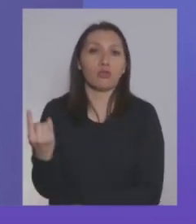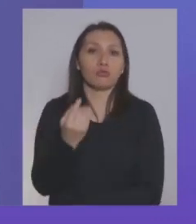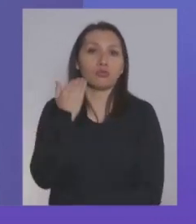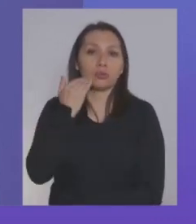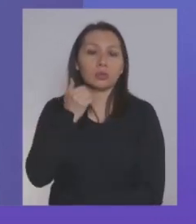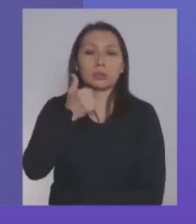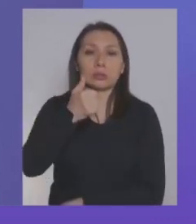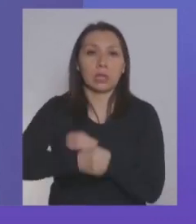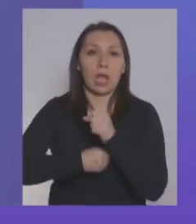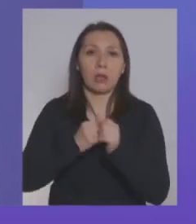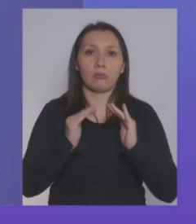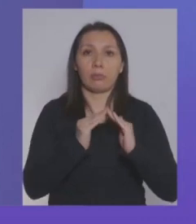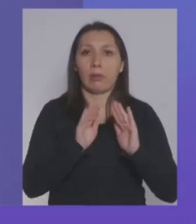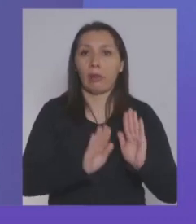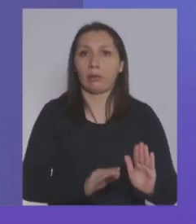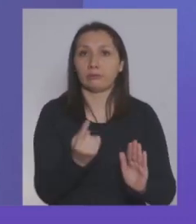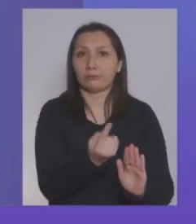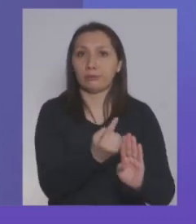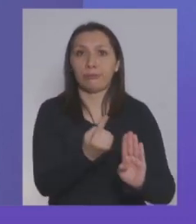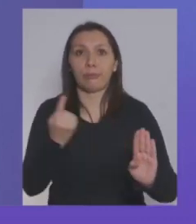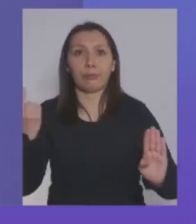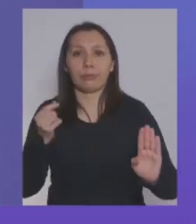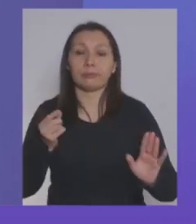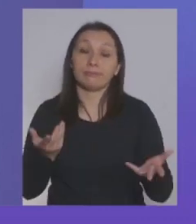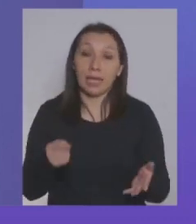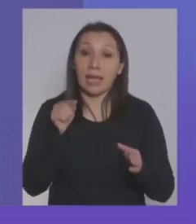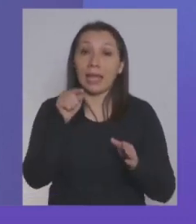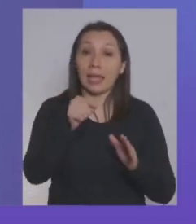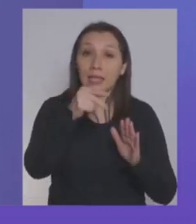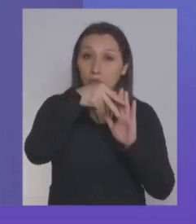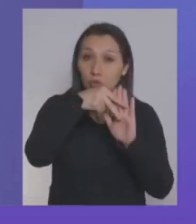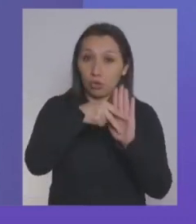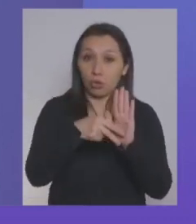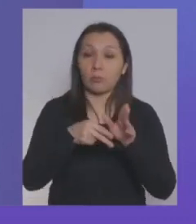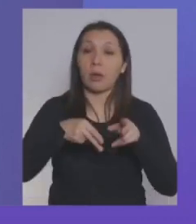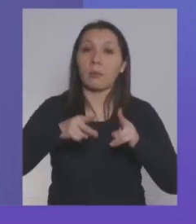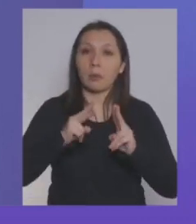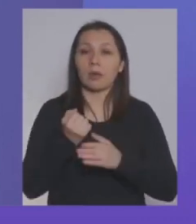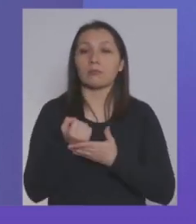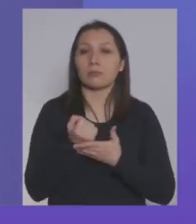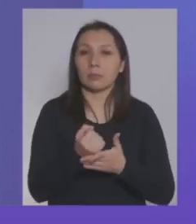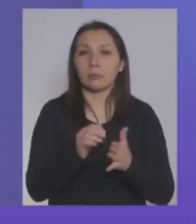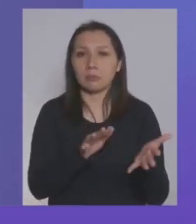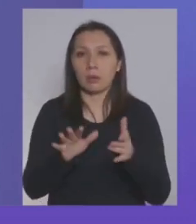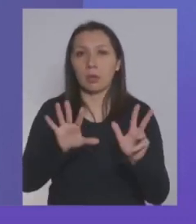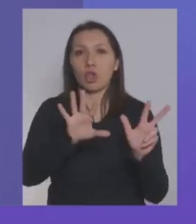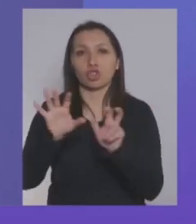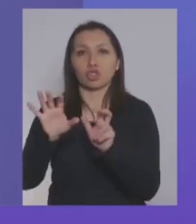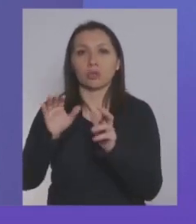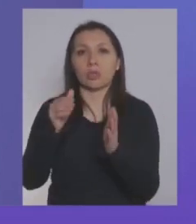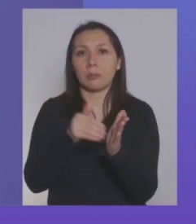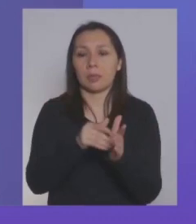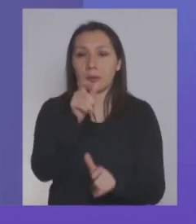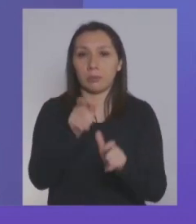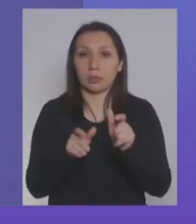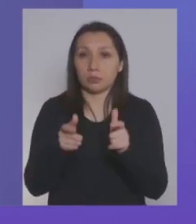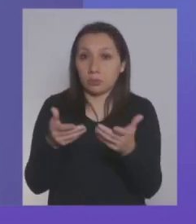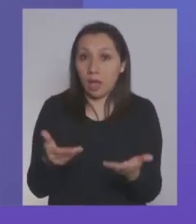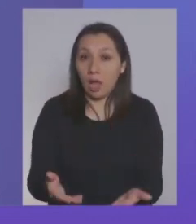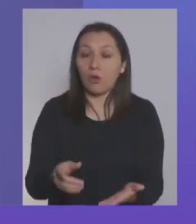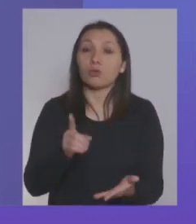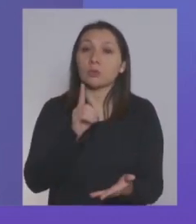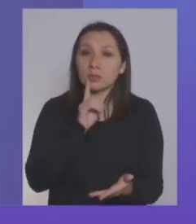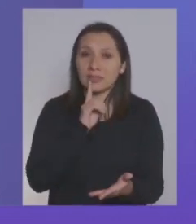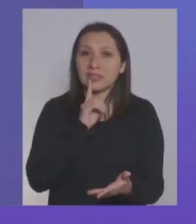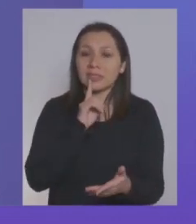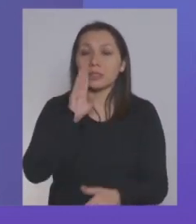años en su casa. Y por lo tanto, esta norma nos ha permitido darle cobertura a cerca de 800.000 personas que hoy en día se